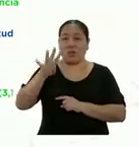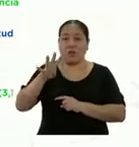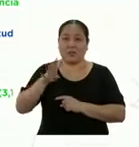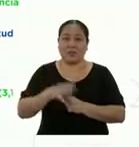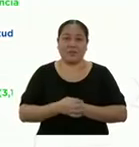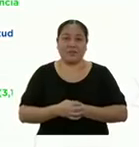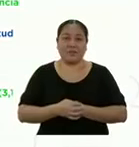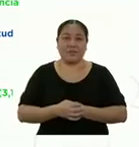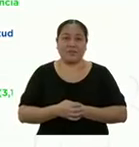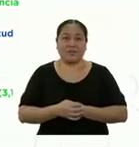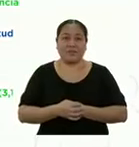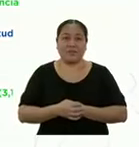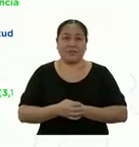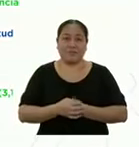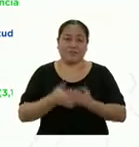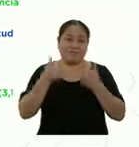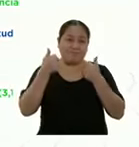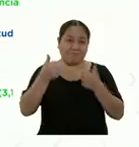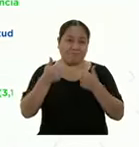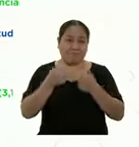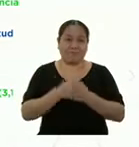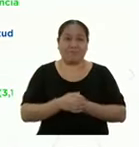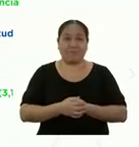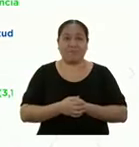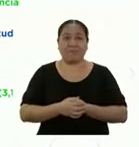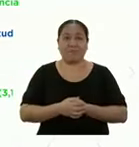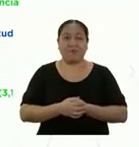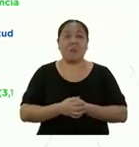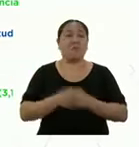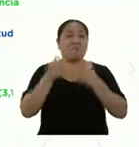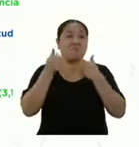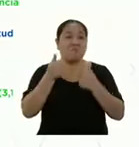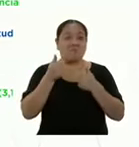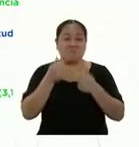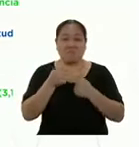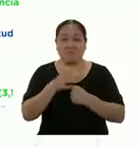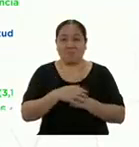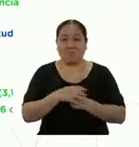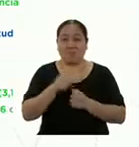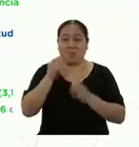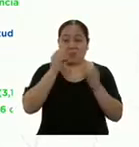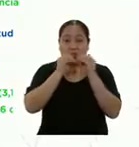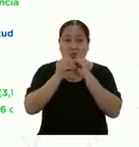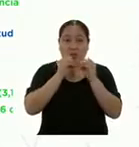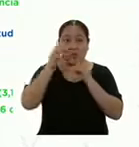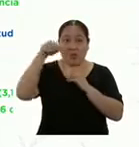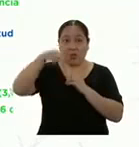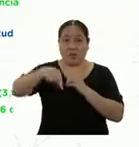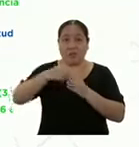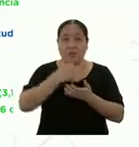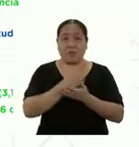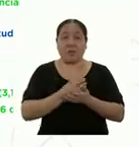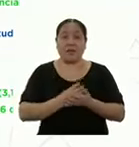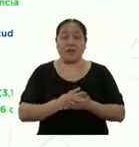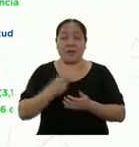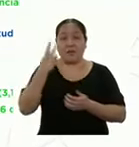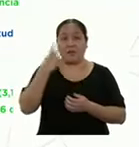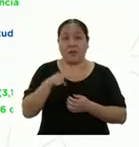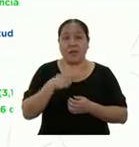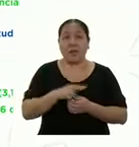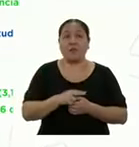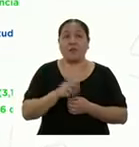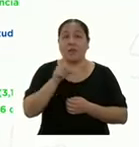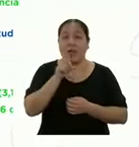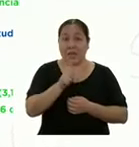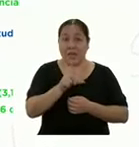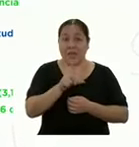,14. Genial. Vamos por muy buen camino. Resolviendo esta operación, obtenemos que la longitud de